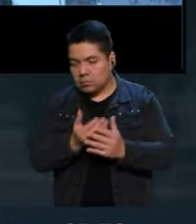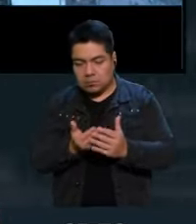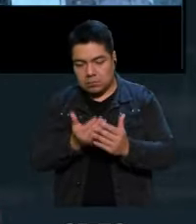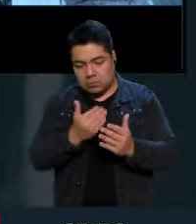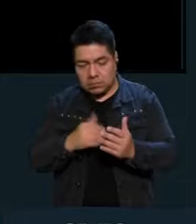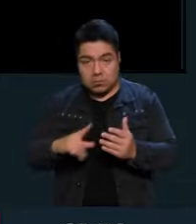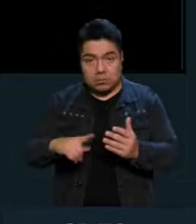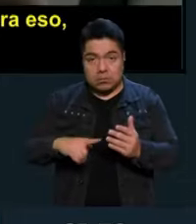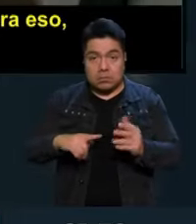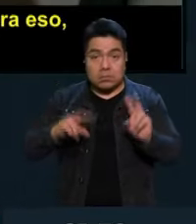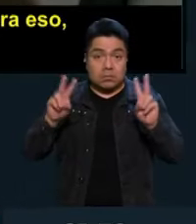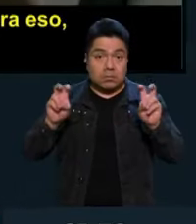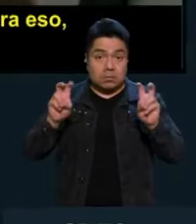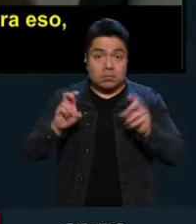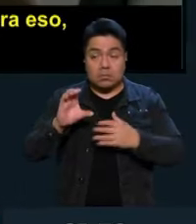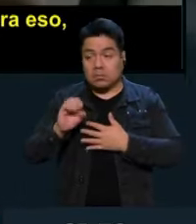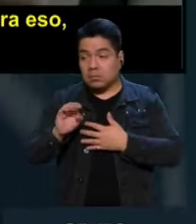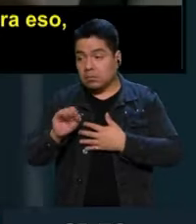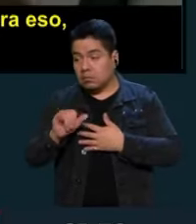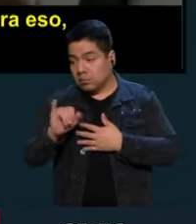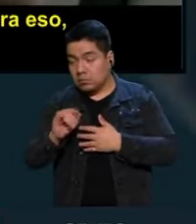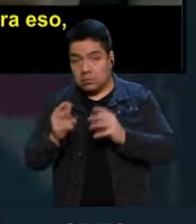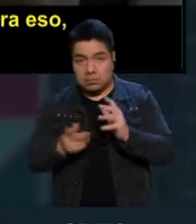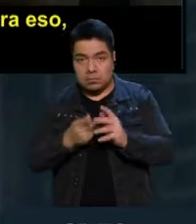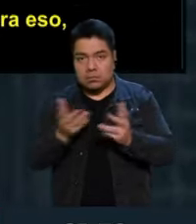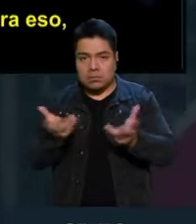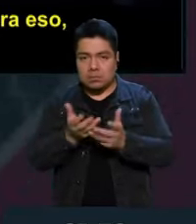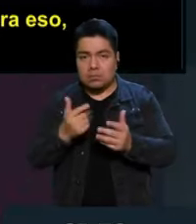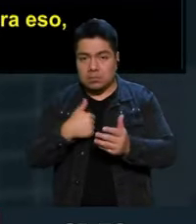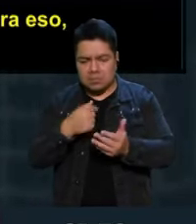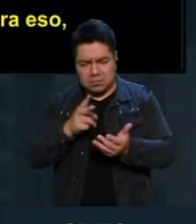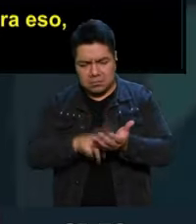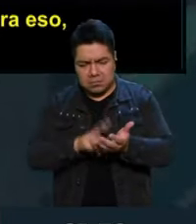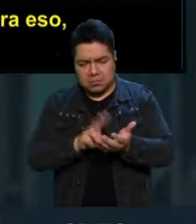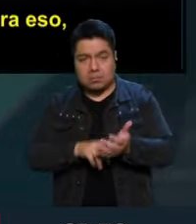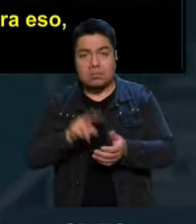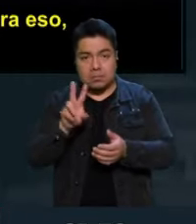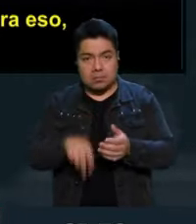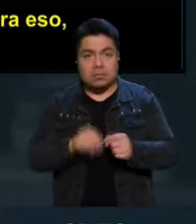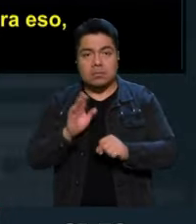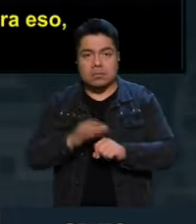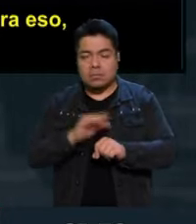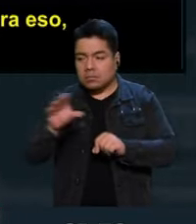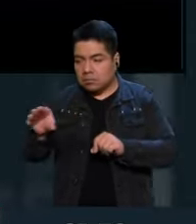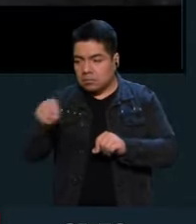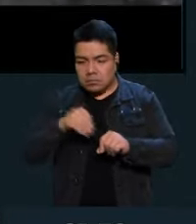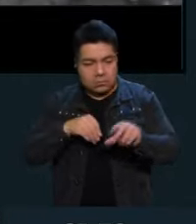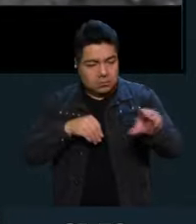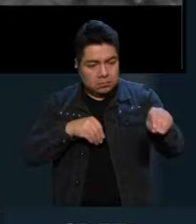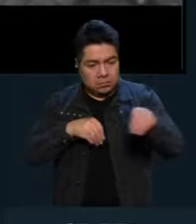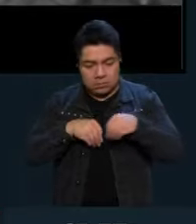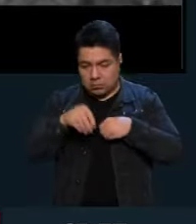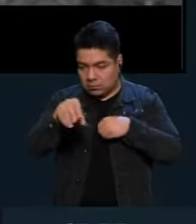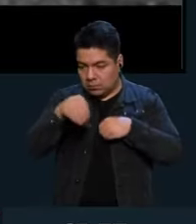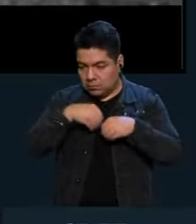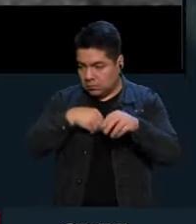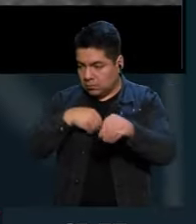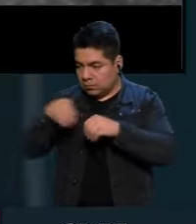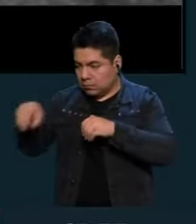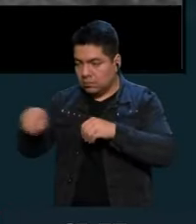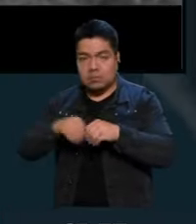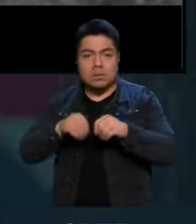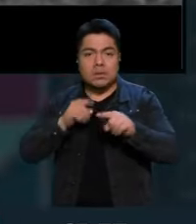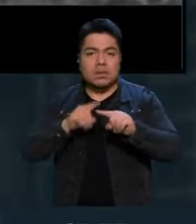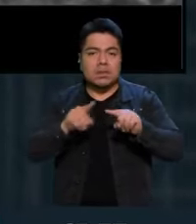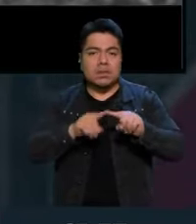inventara la COVAG. Y que a mí me parece muy, muy valioso porque va recopilando un montón de testimonios.